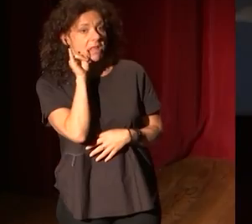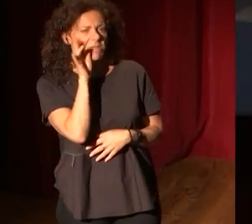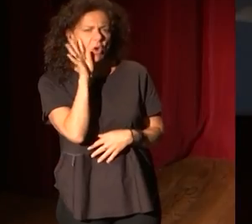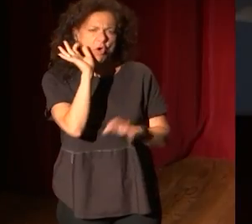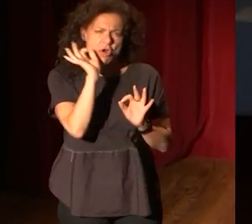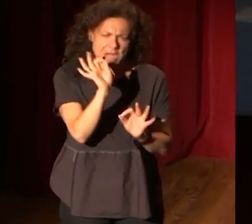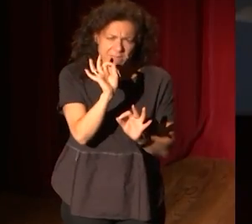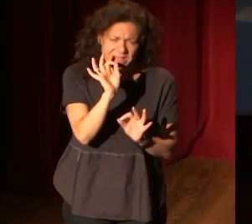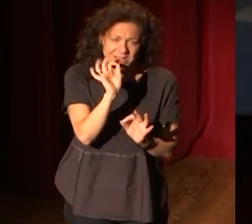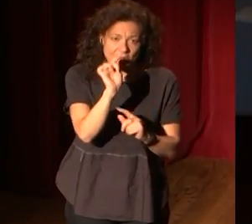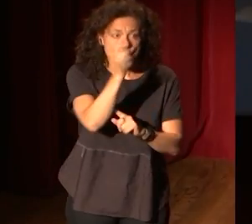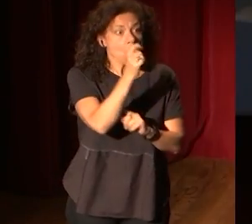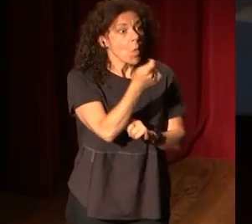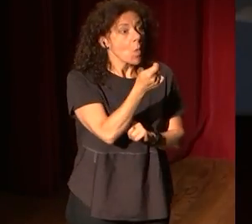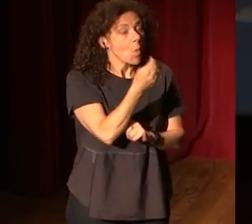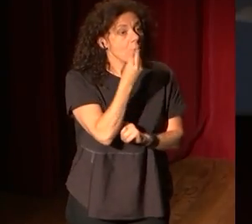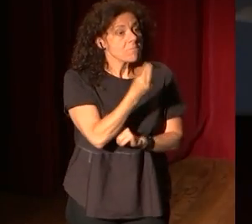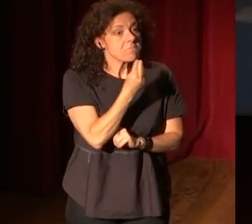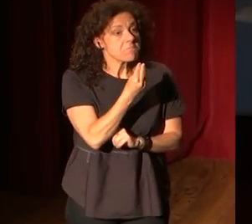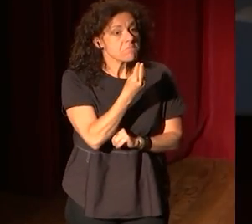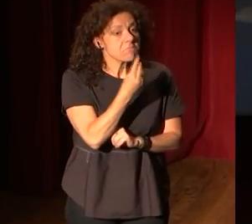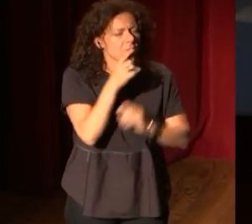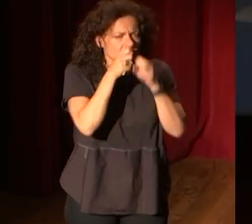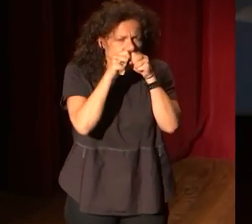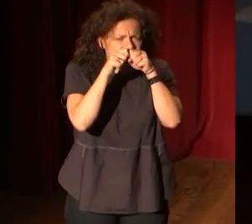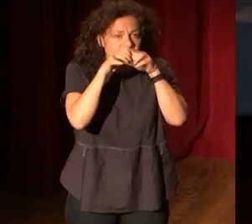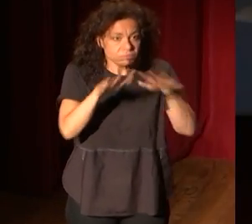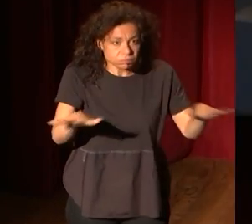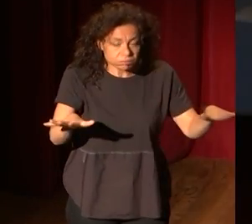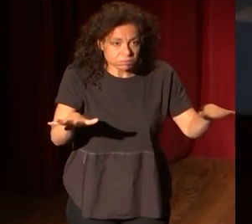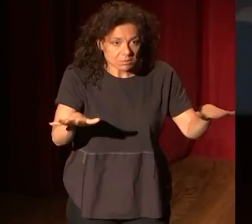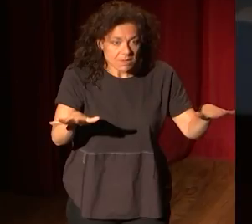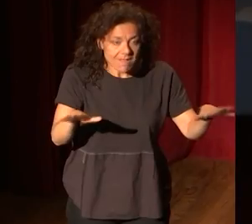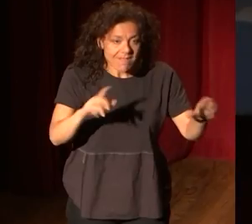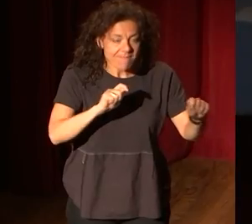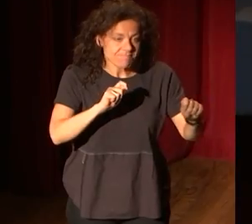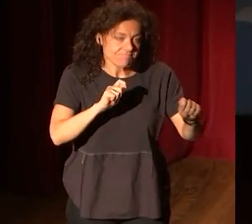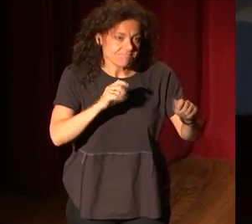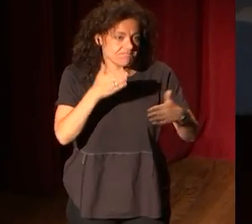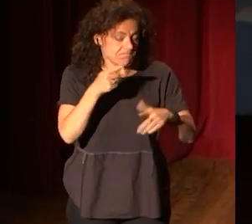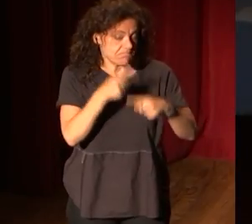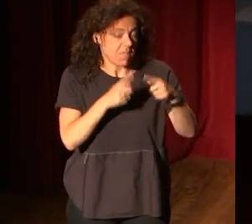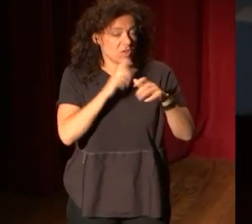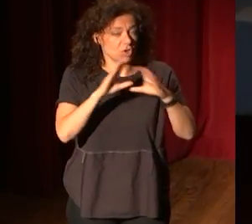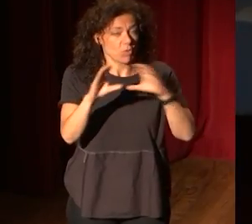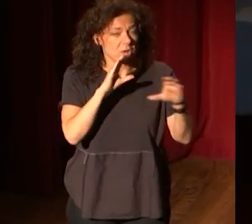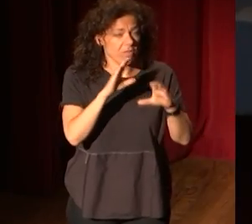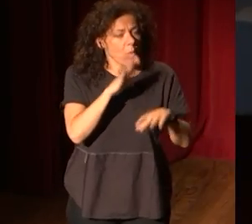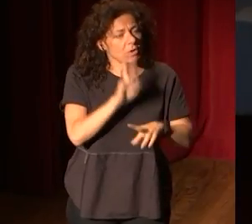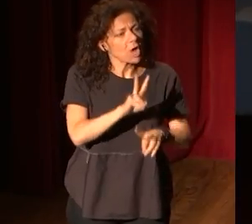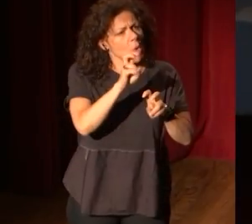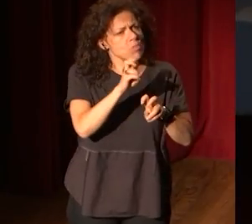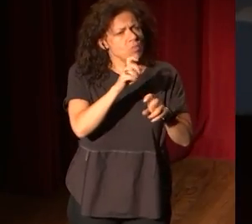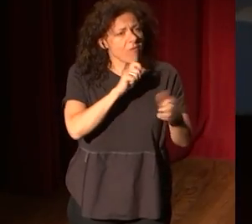¿realmente ha tenido éxito en su difusión en medios porque lo que cuenta es novedoso? ¿Porque hay un nuevo mensaje?